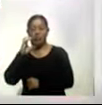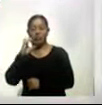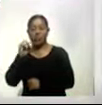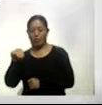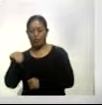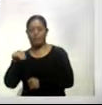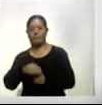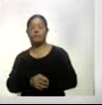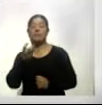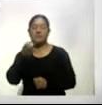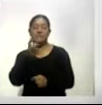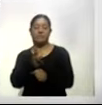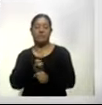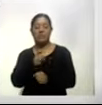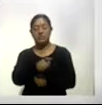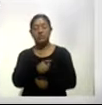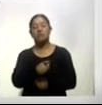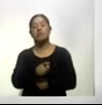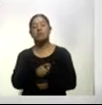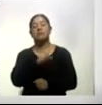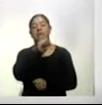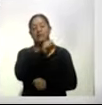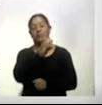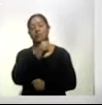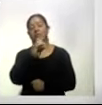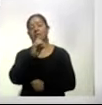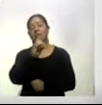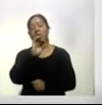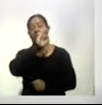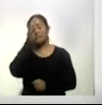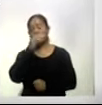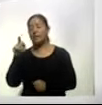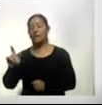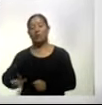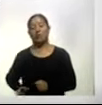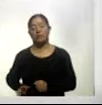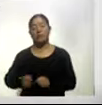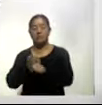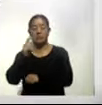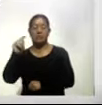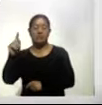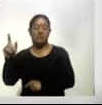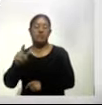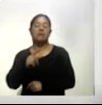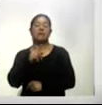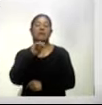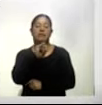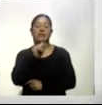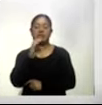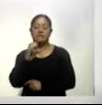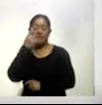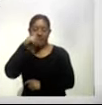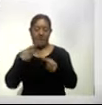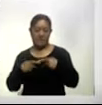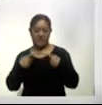por parte tanto de la Secretaría de Cultura Federal como del gobierno del Estado de Tlaxcala a través del ITC para creadores, para